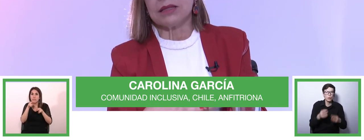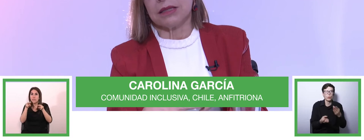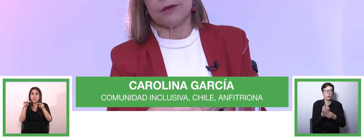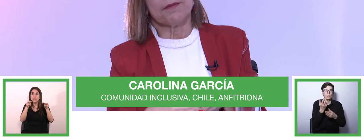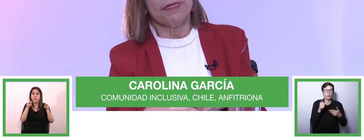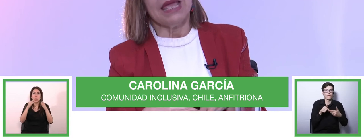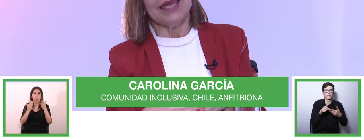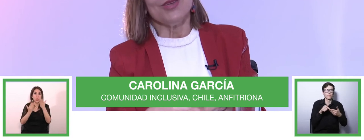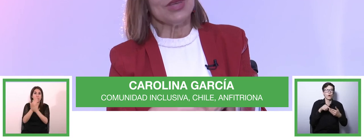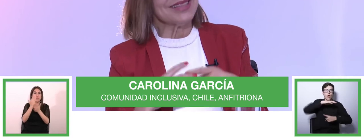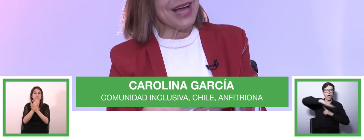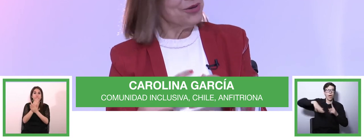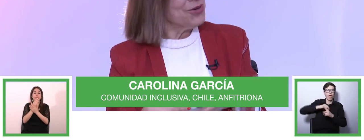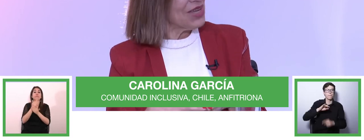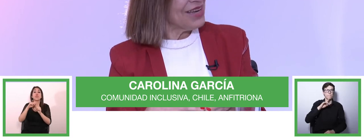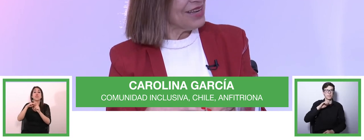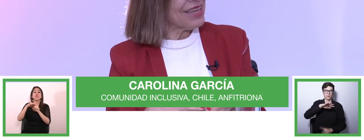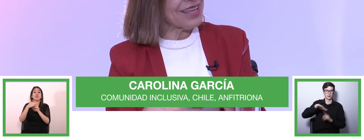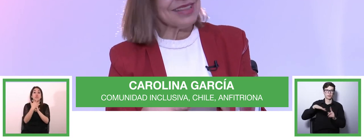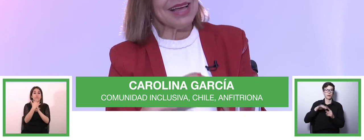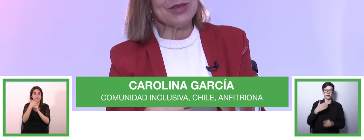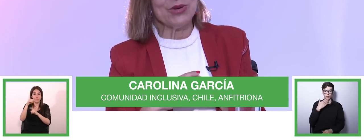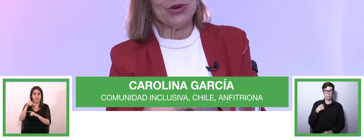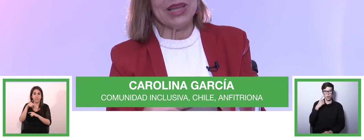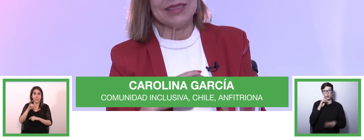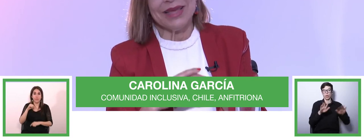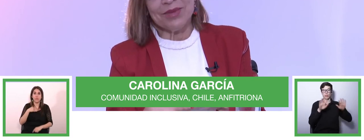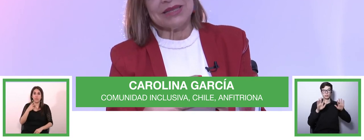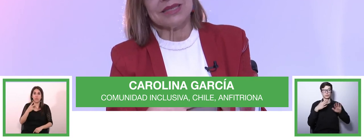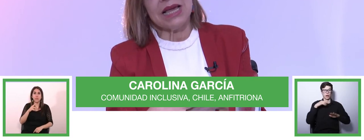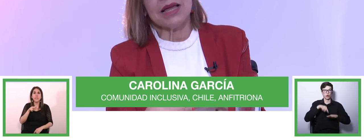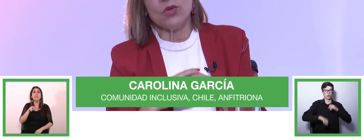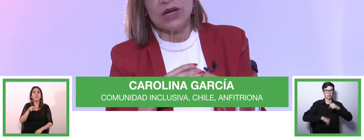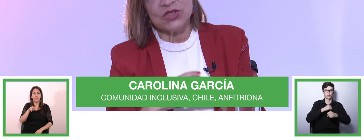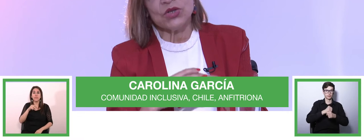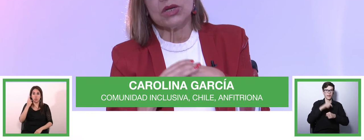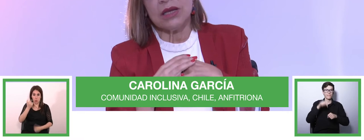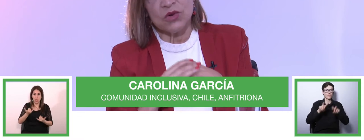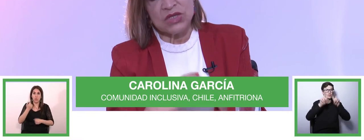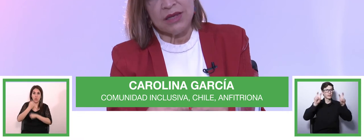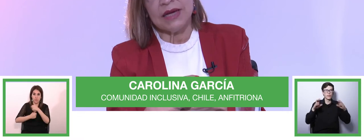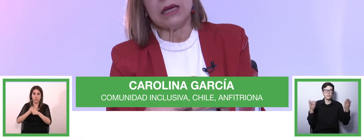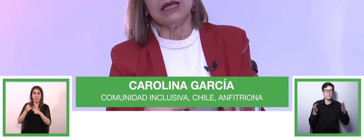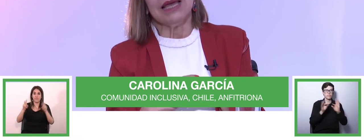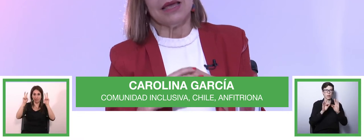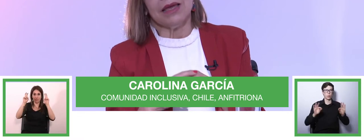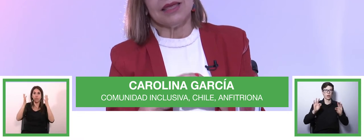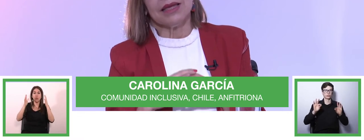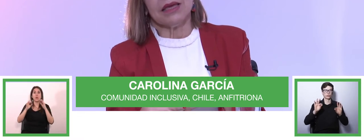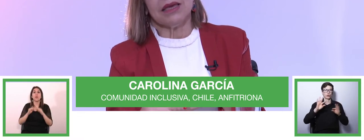ambientes y yo destaco que este año el tema sea educación inclusiva